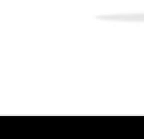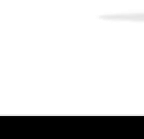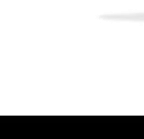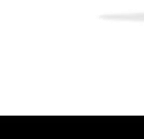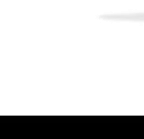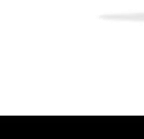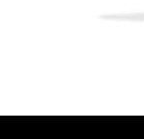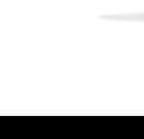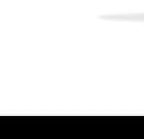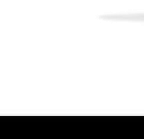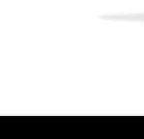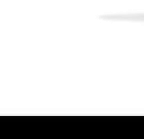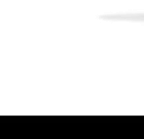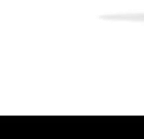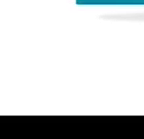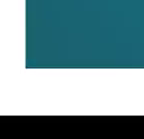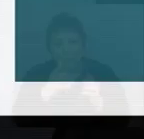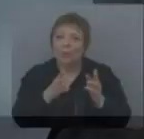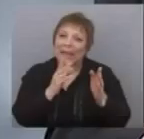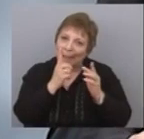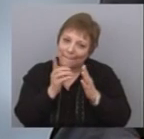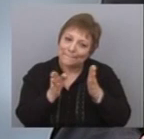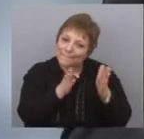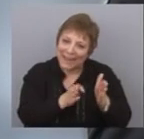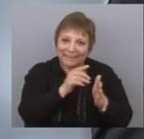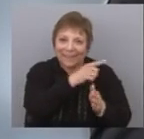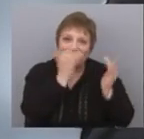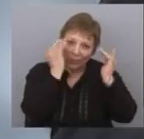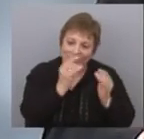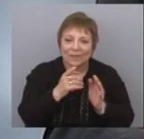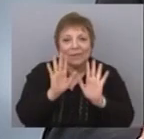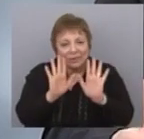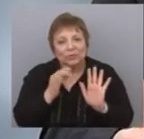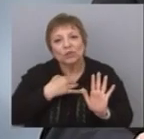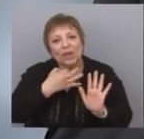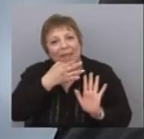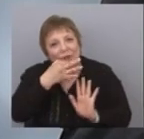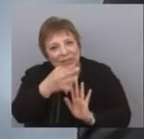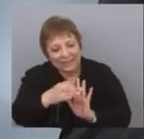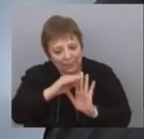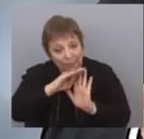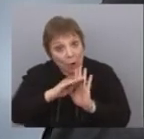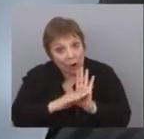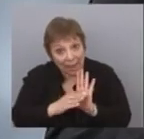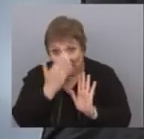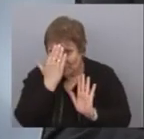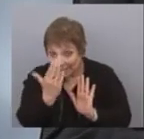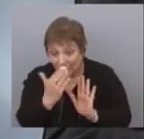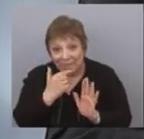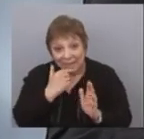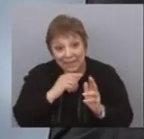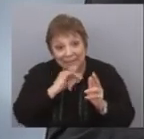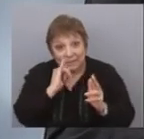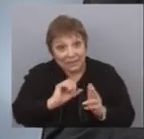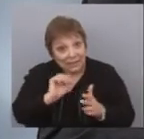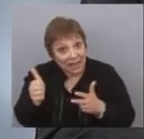¿Qué es el Yo diría que el programa del Frente Amplio, básicamente para un eventual tercer periodo